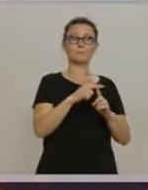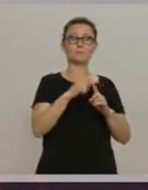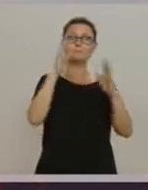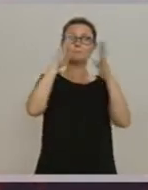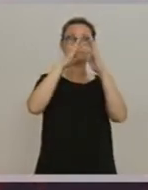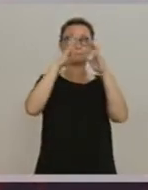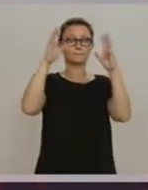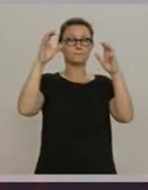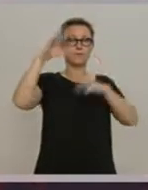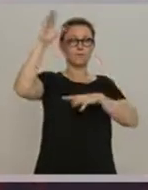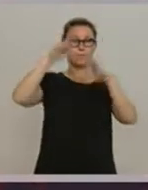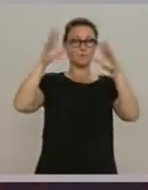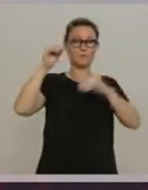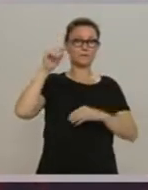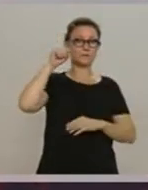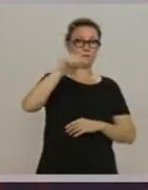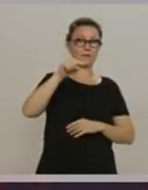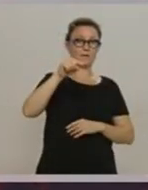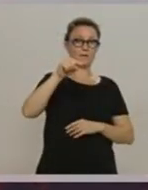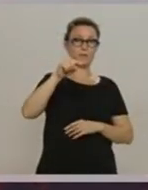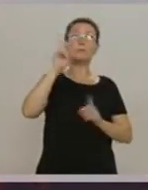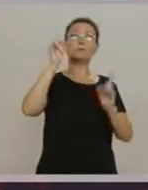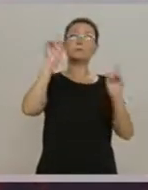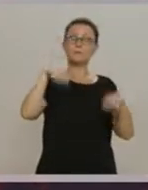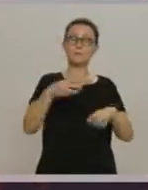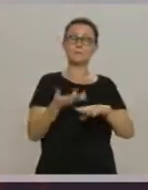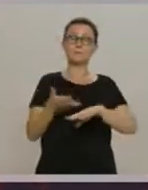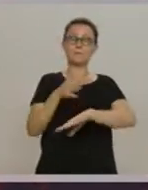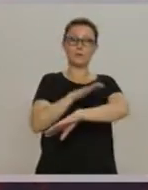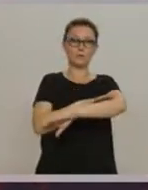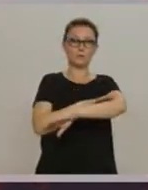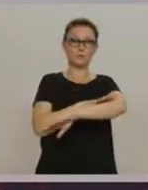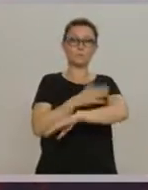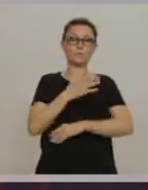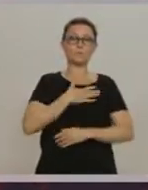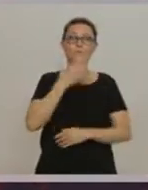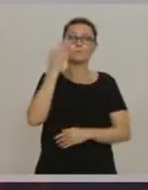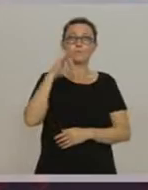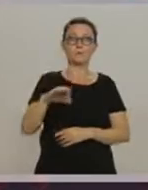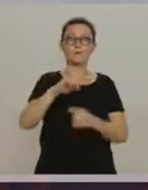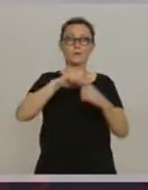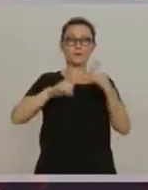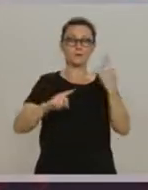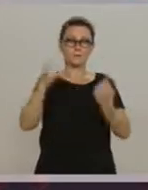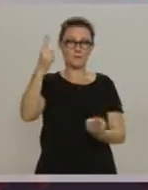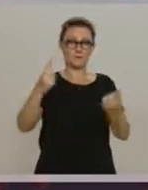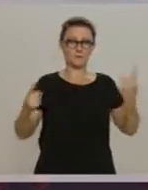evolución en las montañas del interior oriental, también en Mallorca, con posibilidad de alguna tormenta aislada.